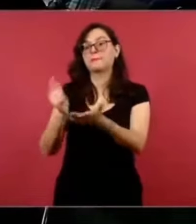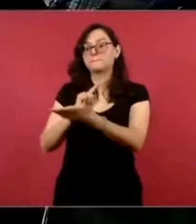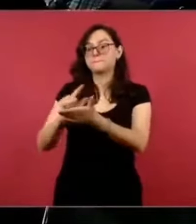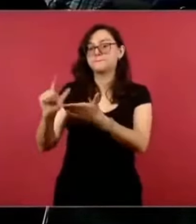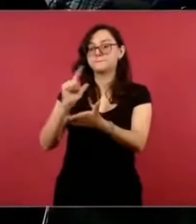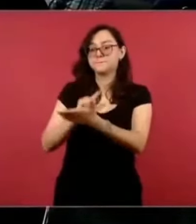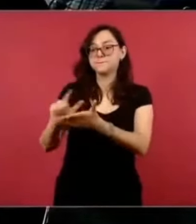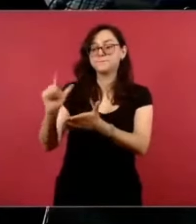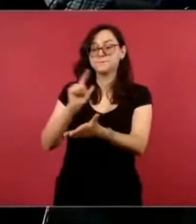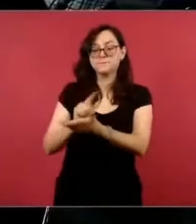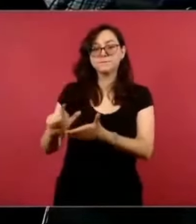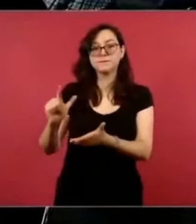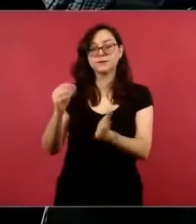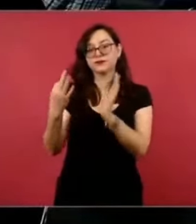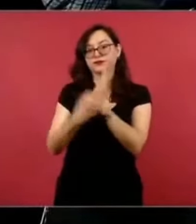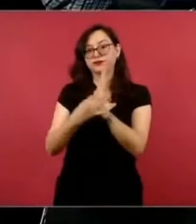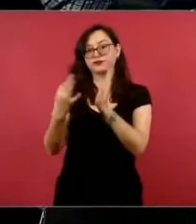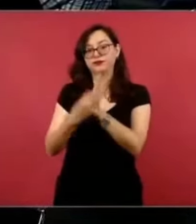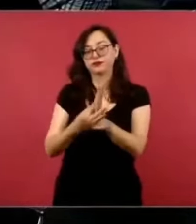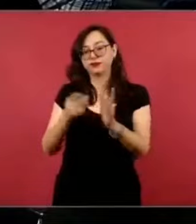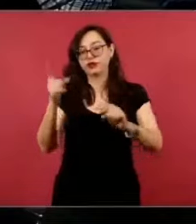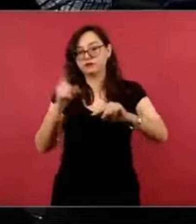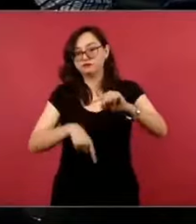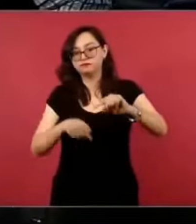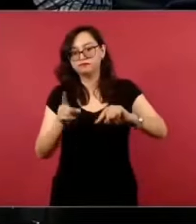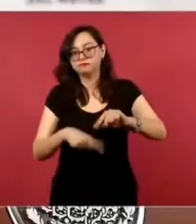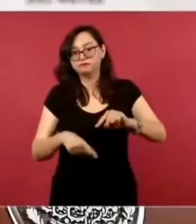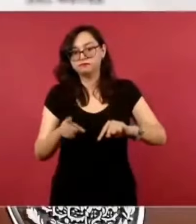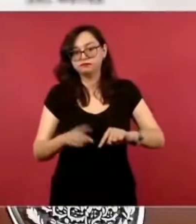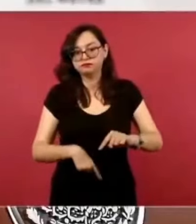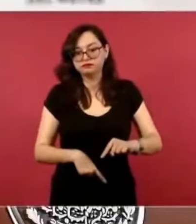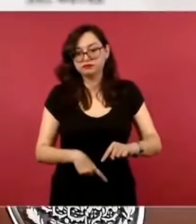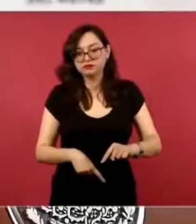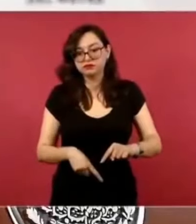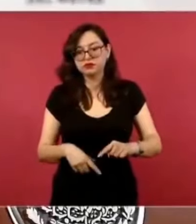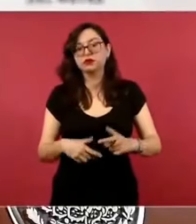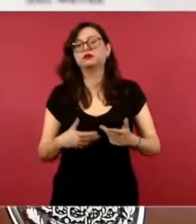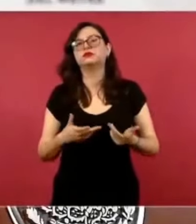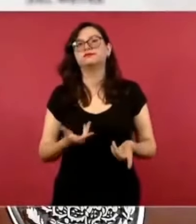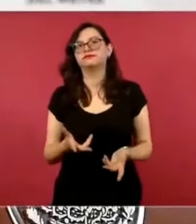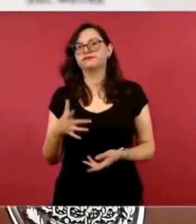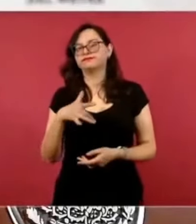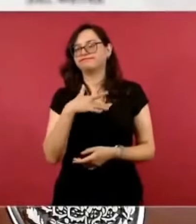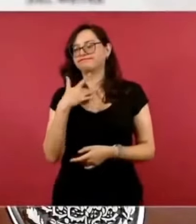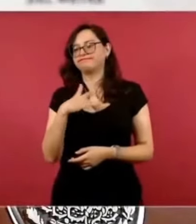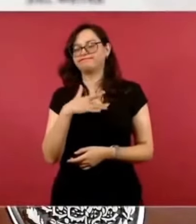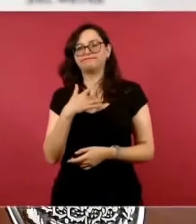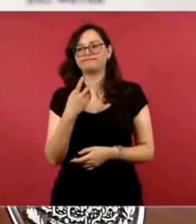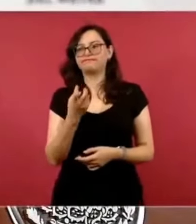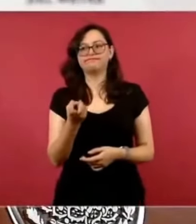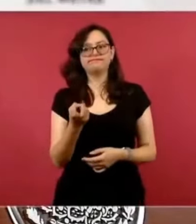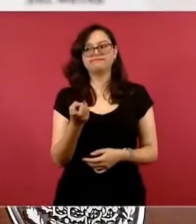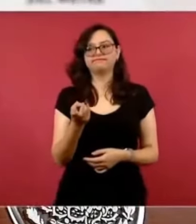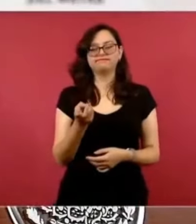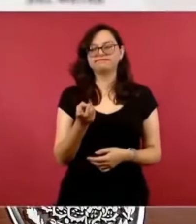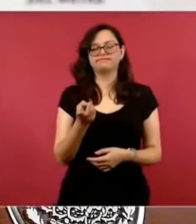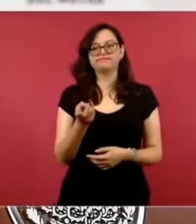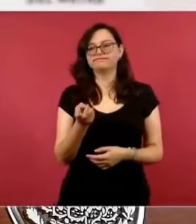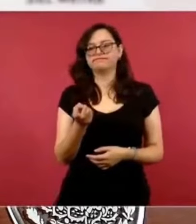arsénico y se tomó la decisión de hacer